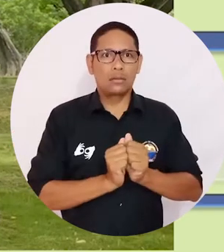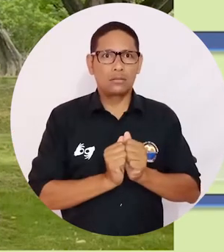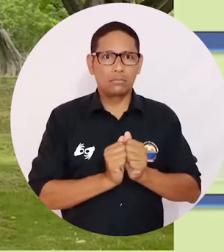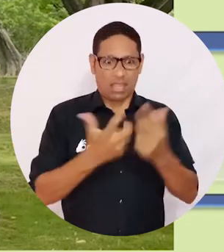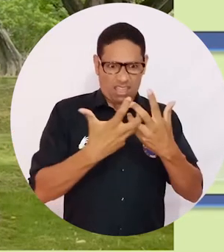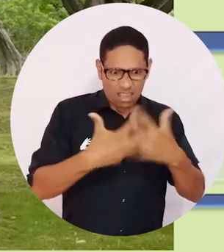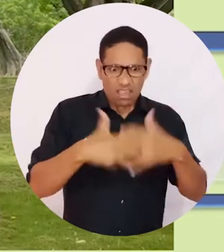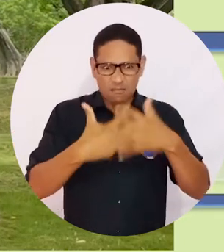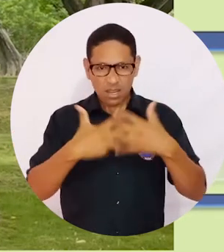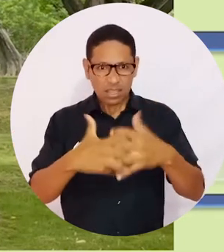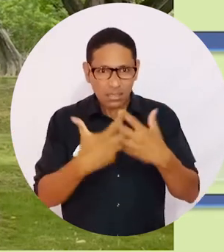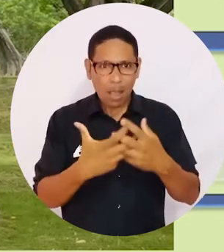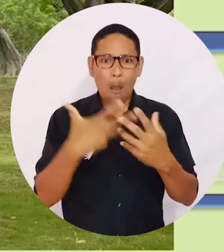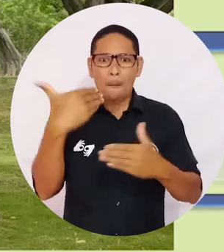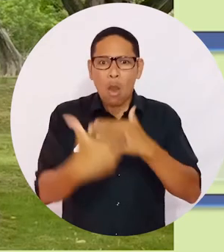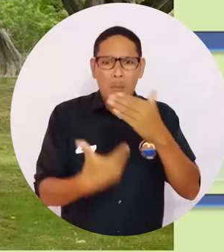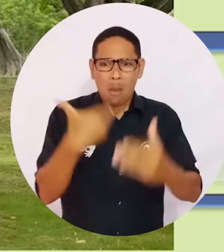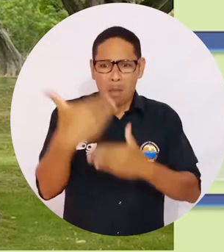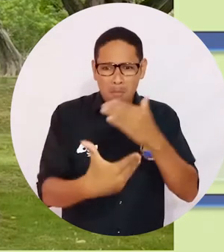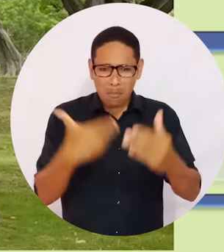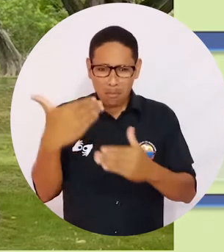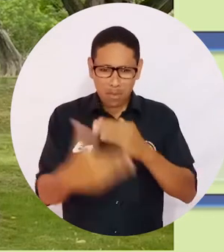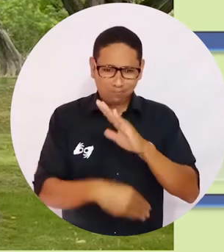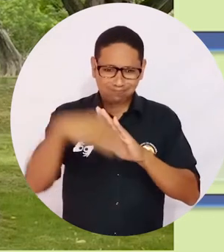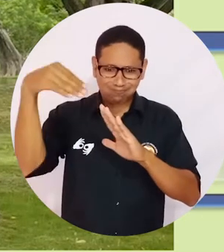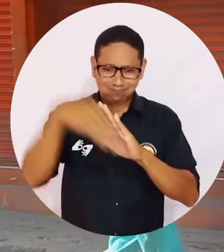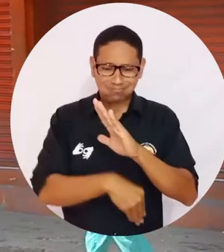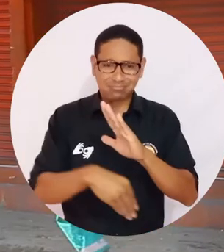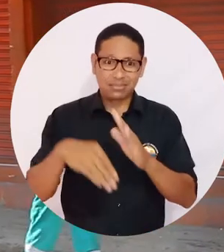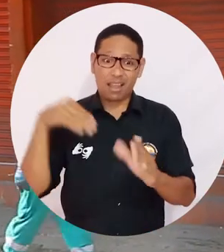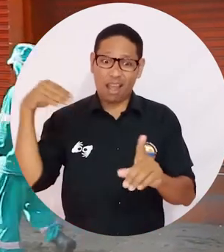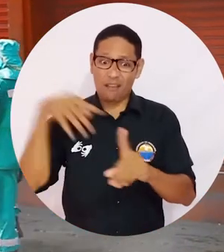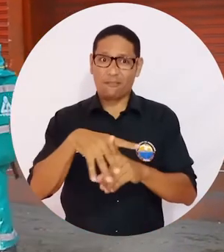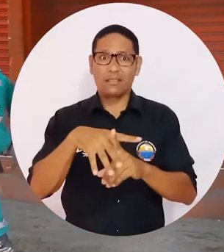el poco tejido empresarial que tiene el distrito se vea seriamente afectado.